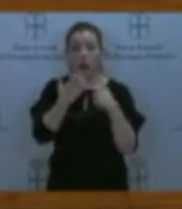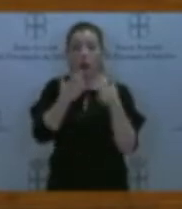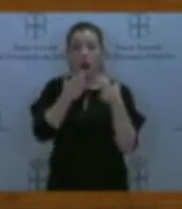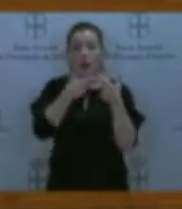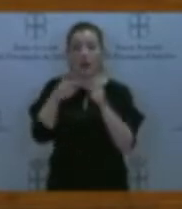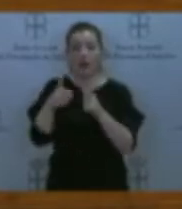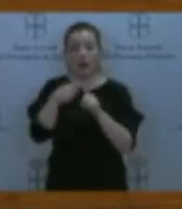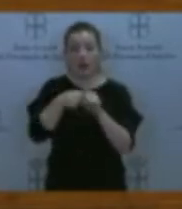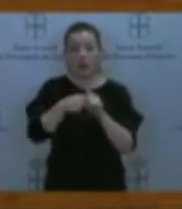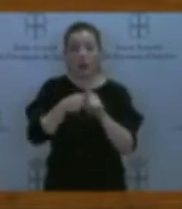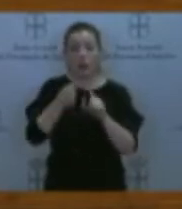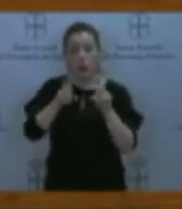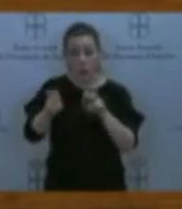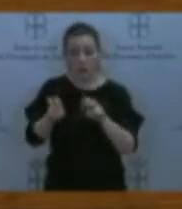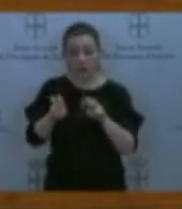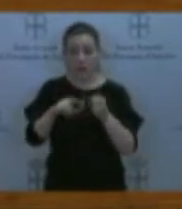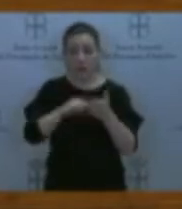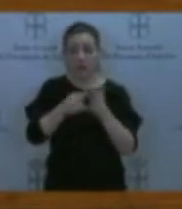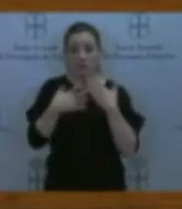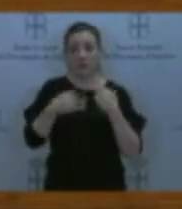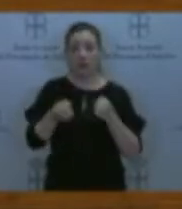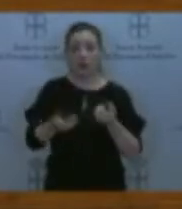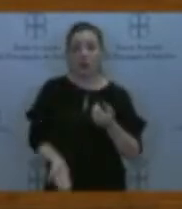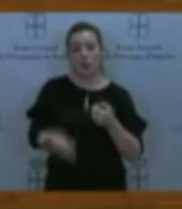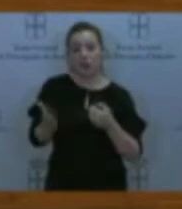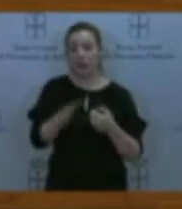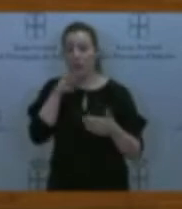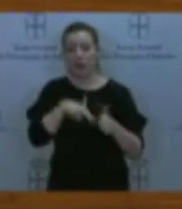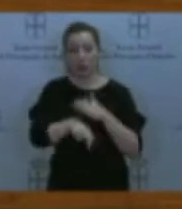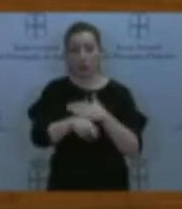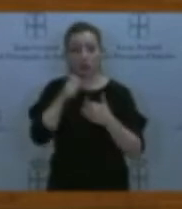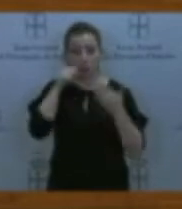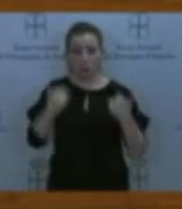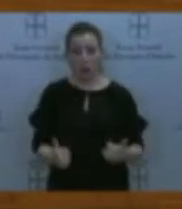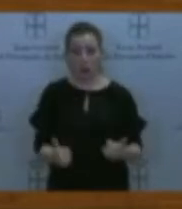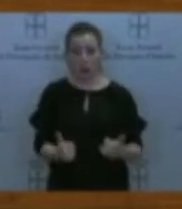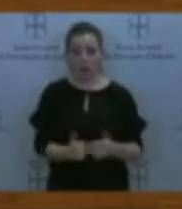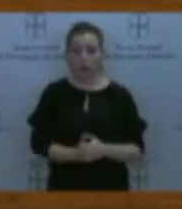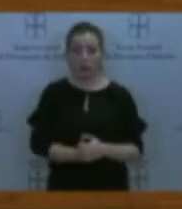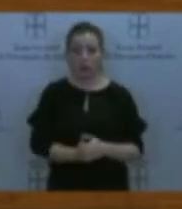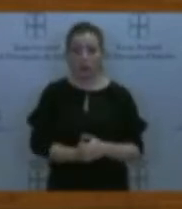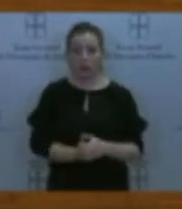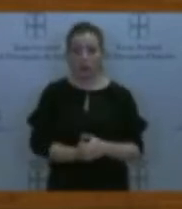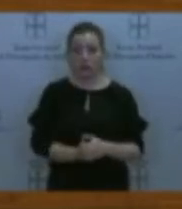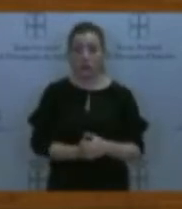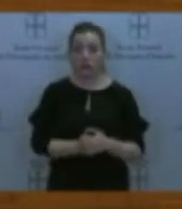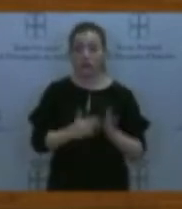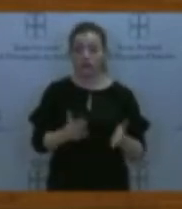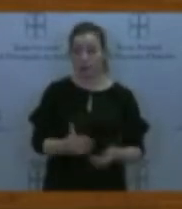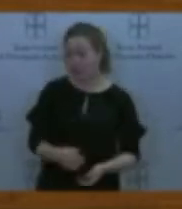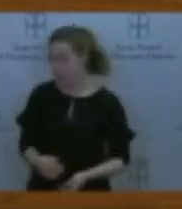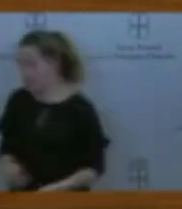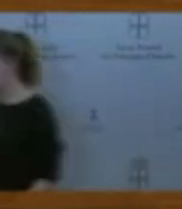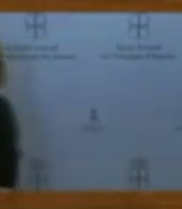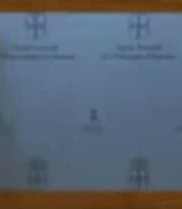en el sistema sanitario es indispensable para la adecuada organización de los recursos humanos y debe abordarse ya. A pesar de que el marco legislativo